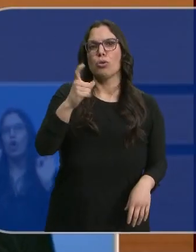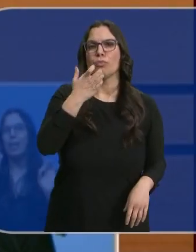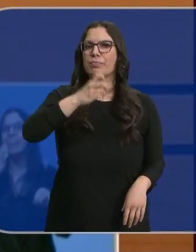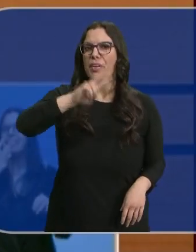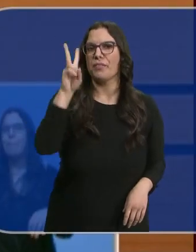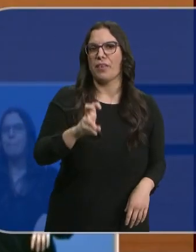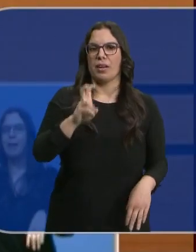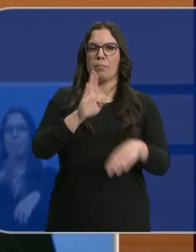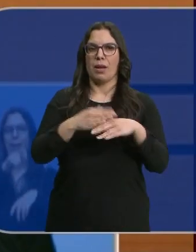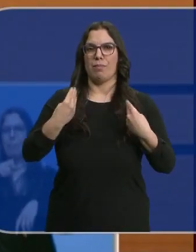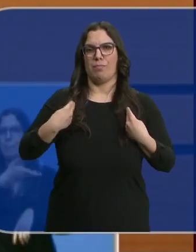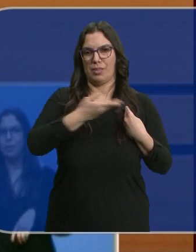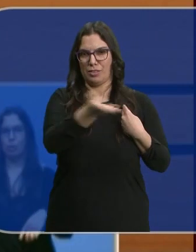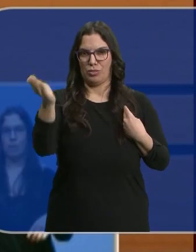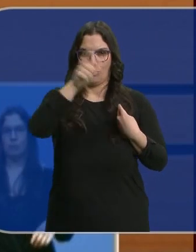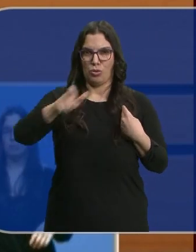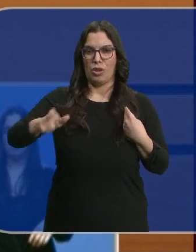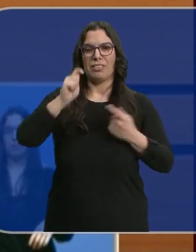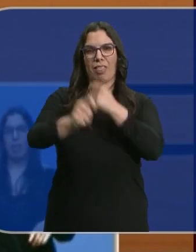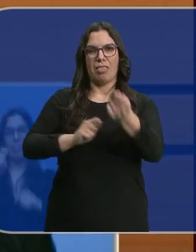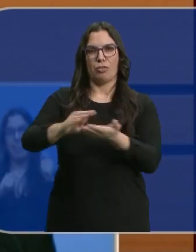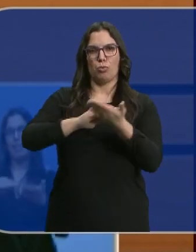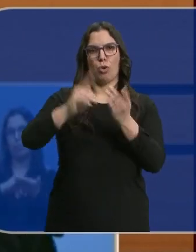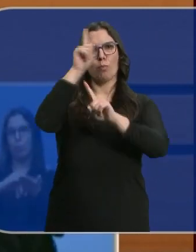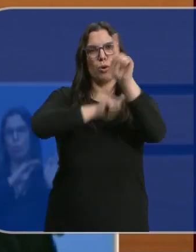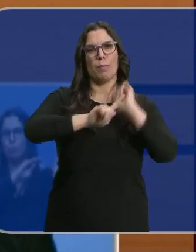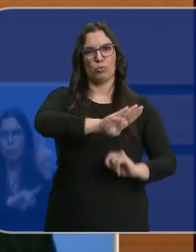sirven a nuestros compatriotas y resuelven sus problemas.